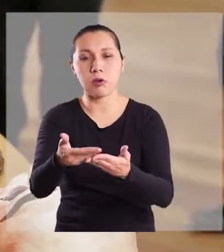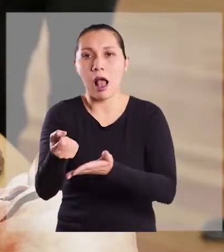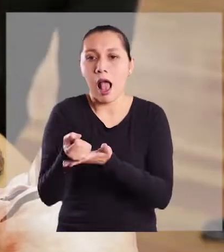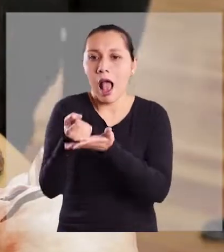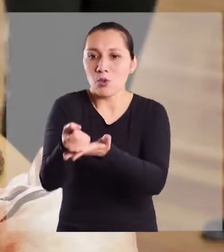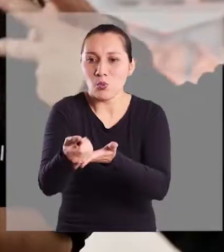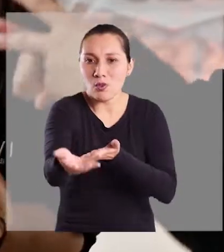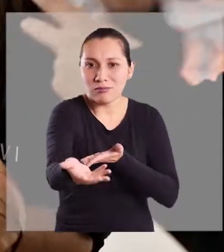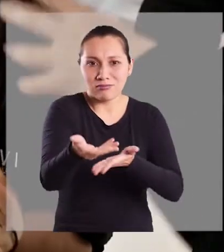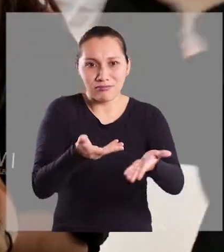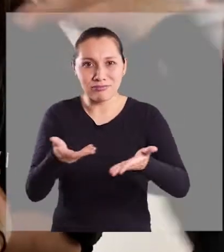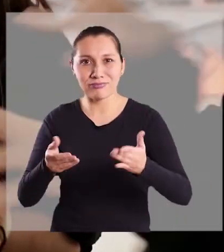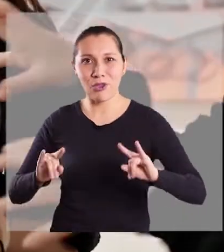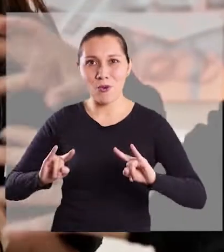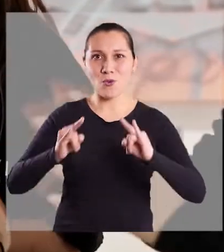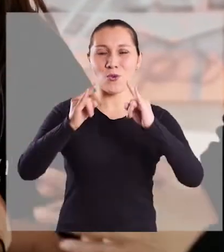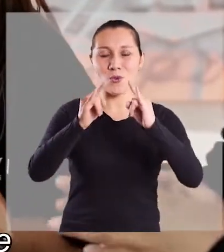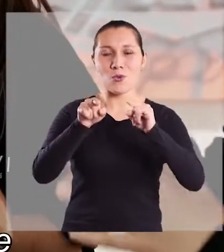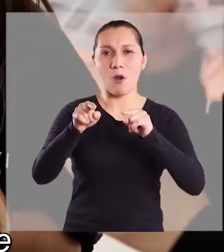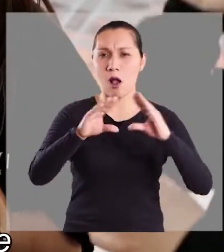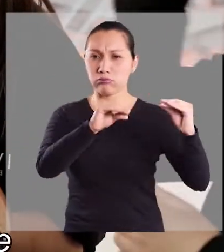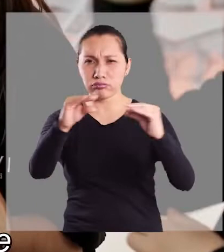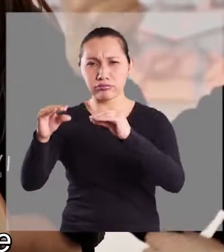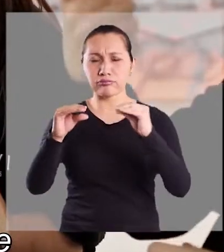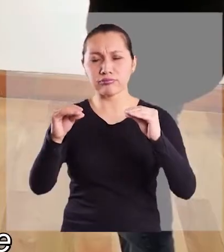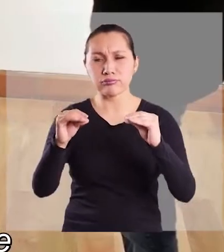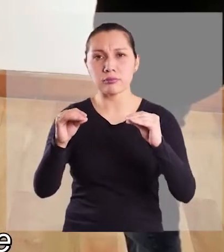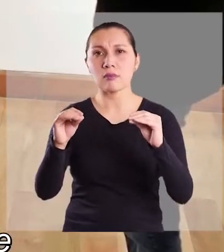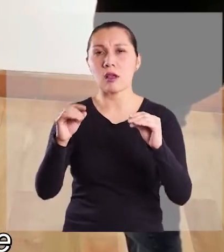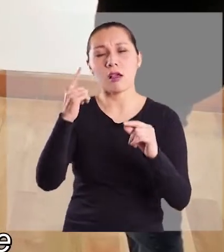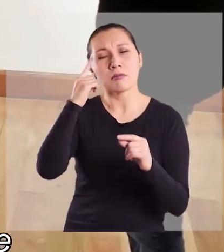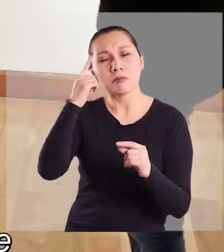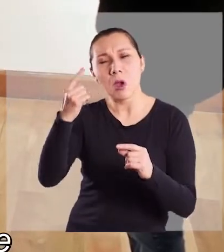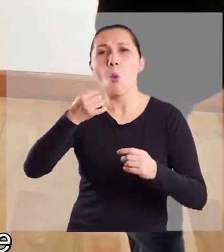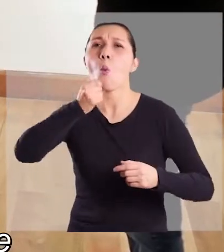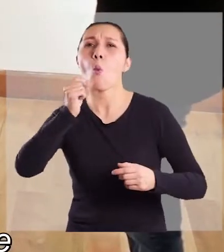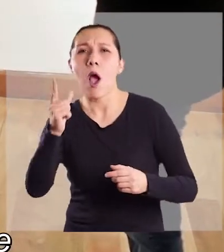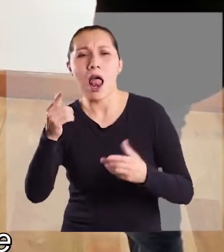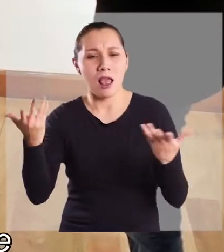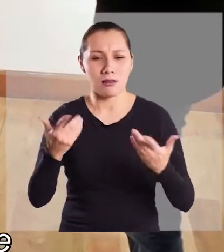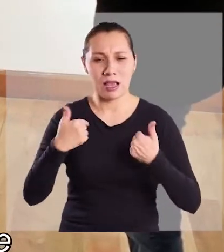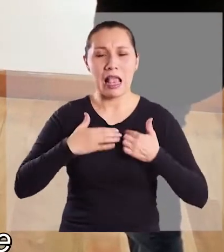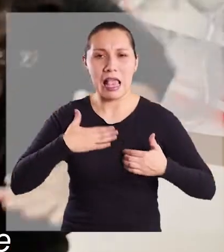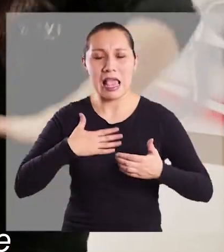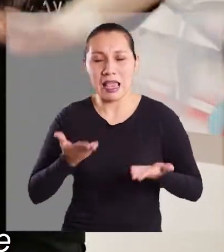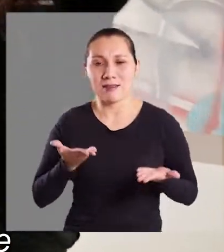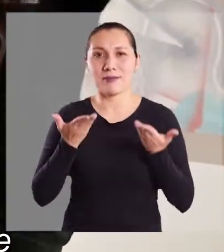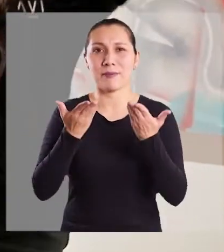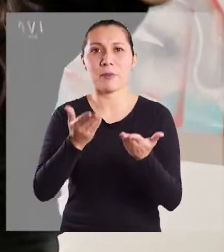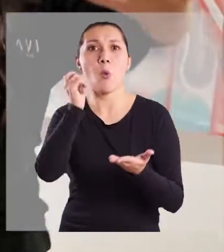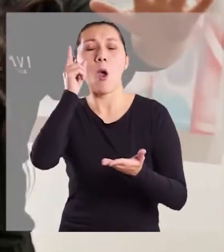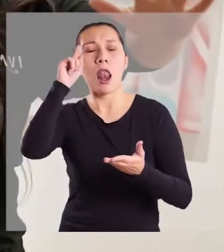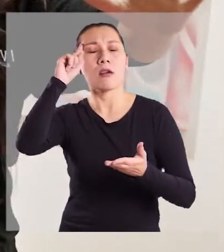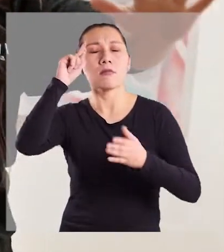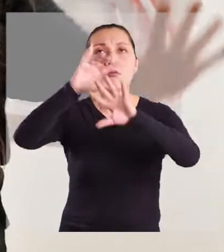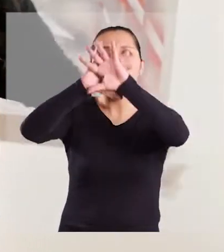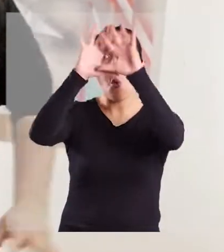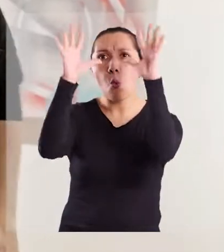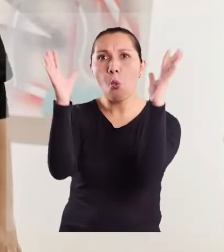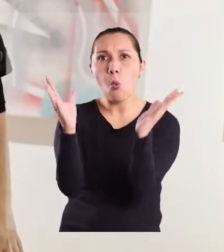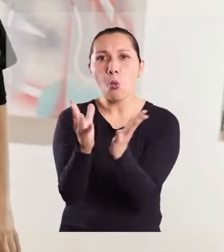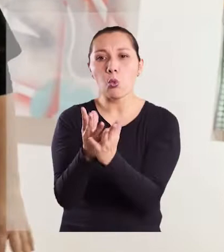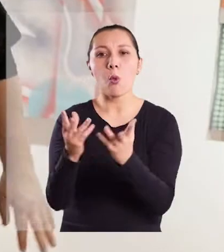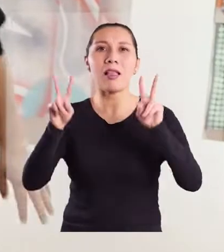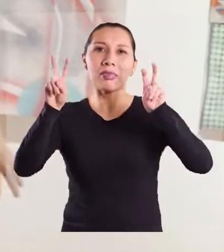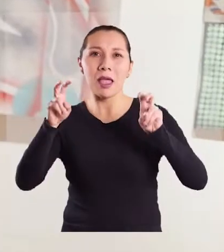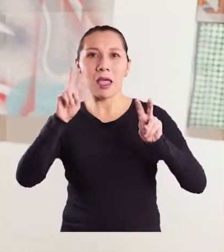da en el colaborar, se da en el construir, se da en el discutir vehemente qué cosas son las que queremos generar y cuál es la idea del mundo que